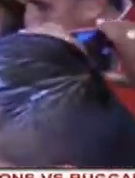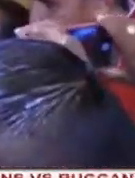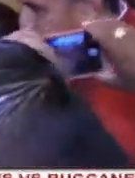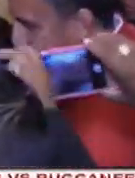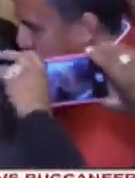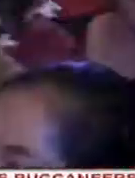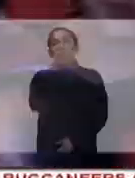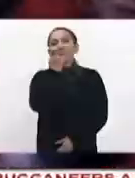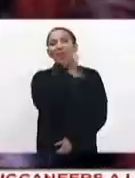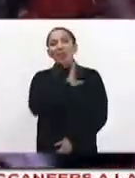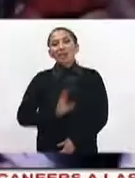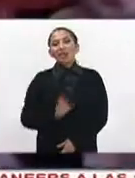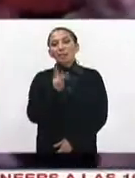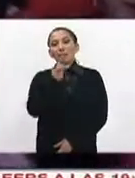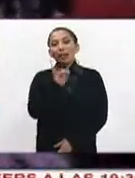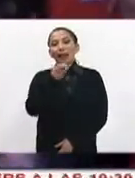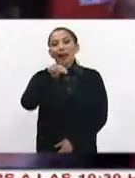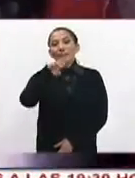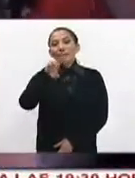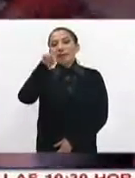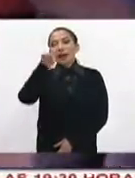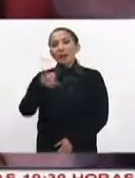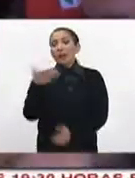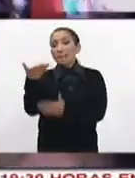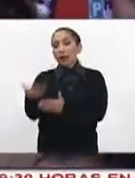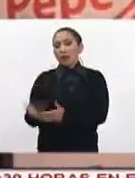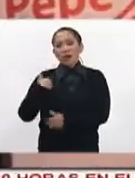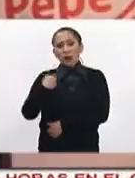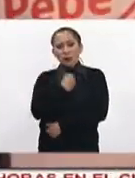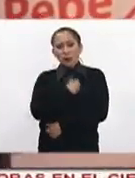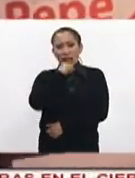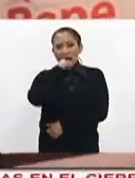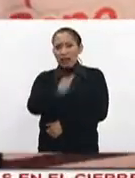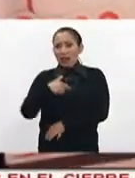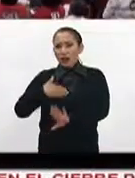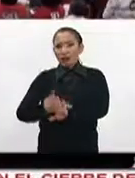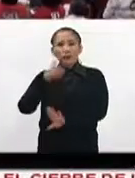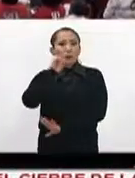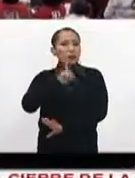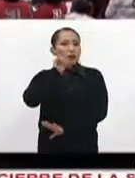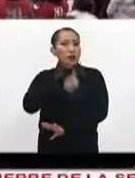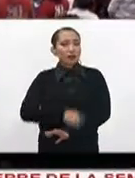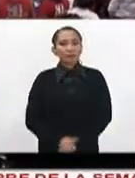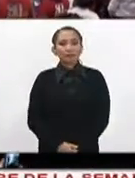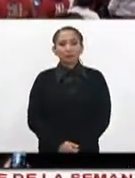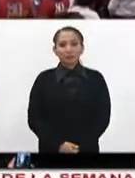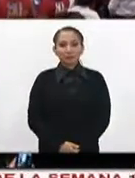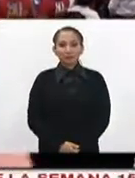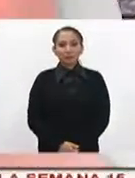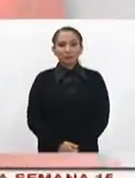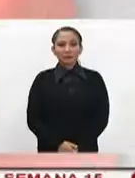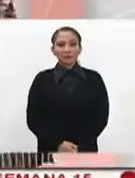El precandidato del PRI José Antonio Meade pidió cero tolerancia contra la violencia hacia las mujeres